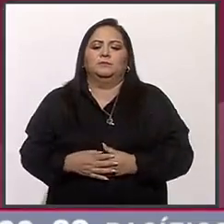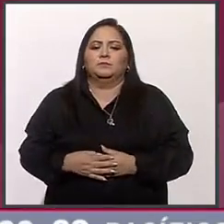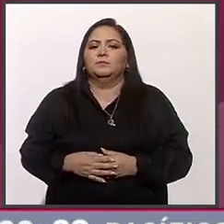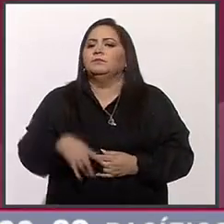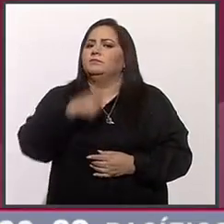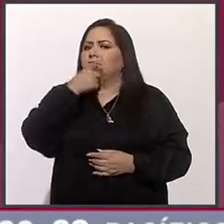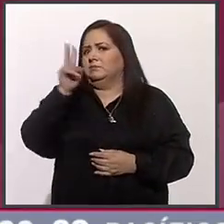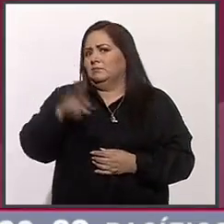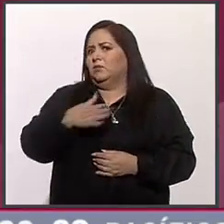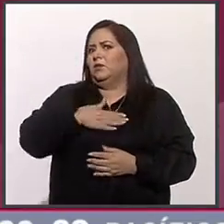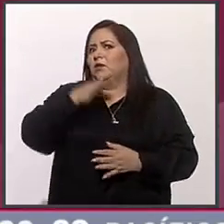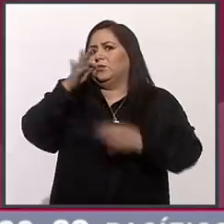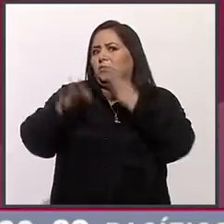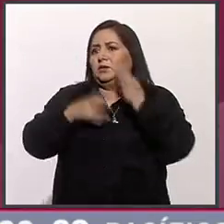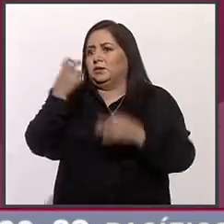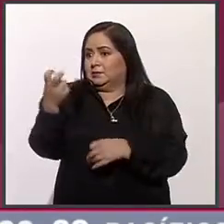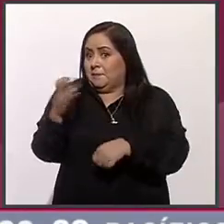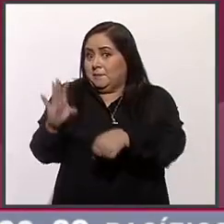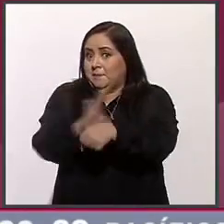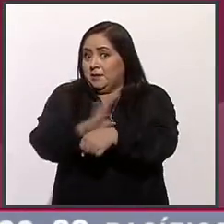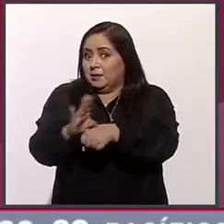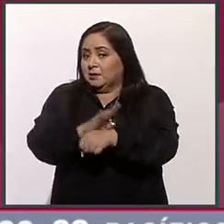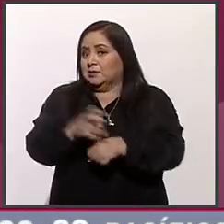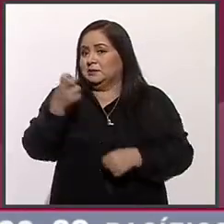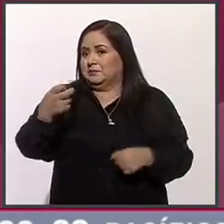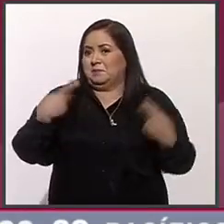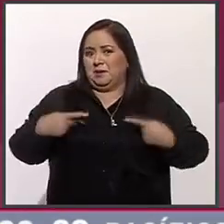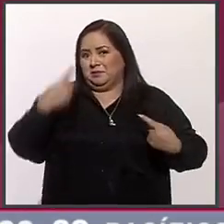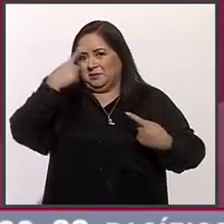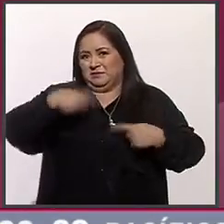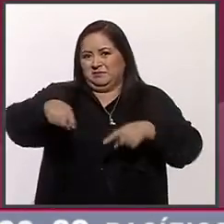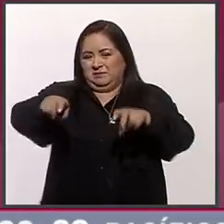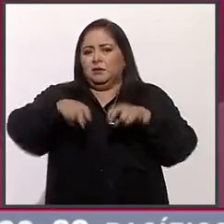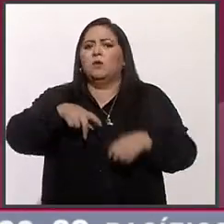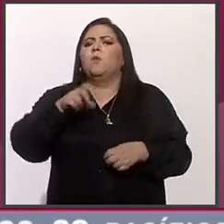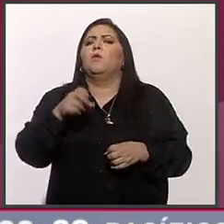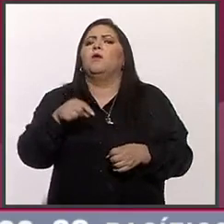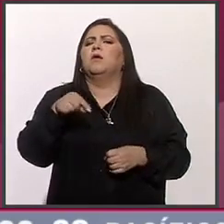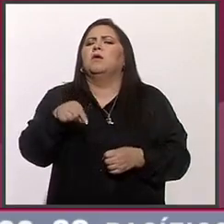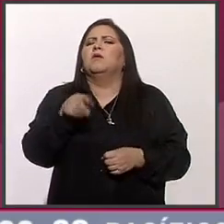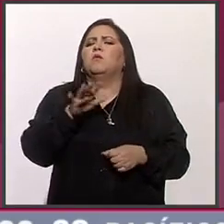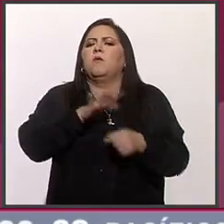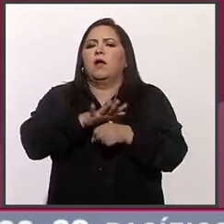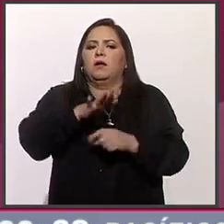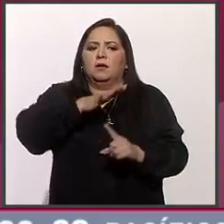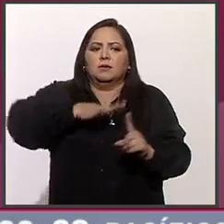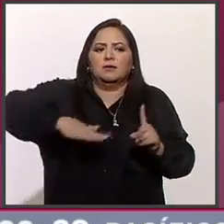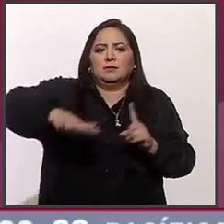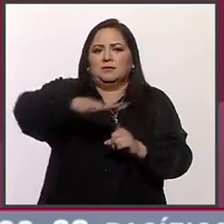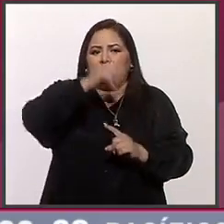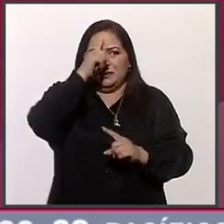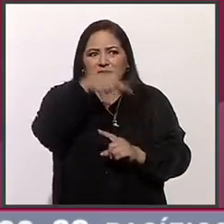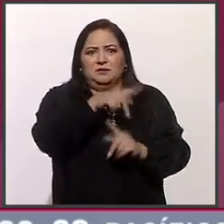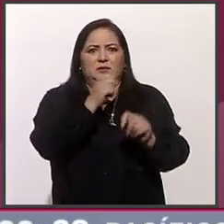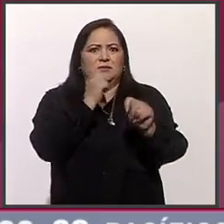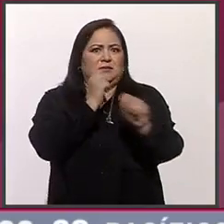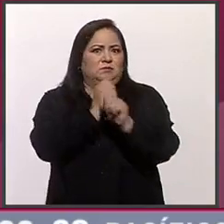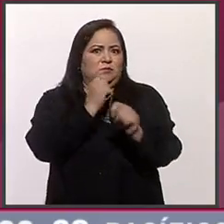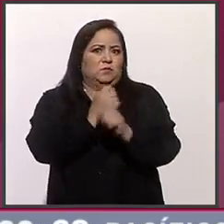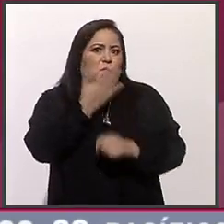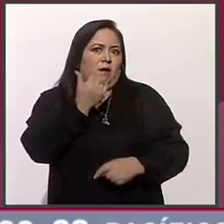Excelente noticia. Además de este beneficio a estos usuarios, ¿cuál es la ganancia en materia ecológica con este tipo de transporte?